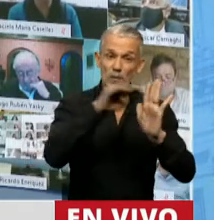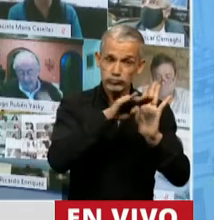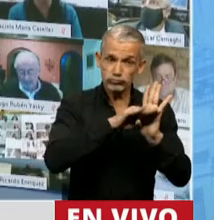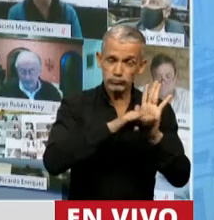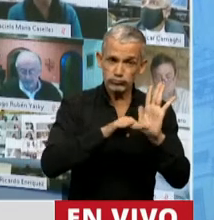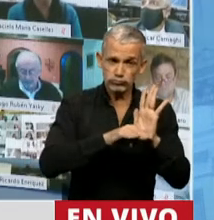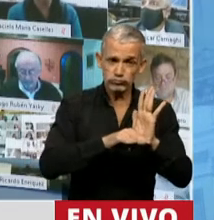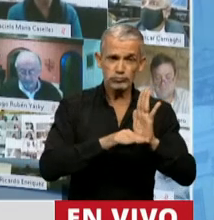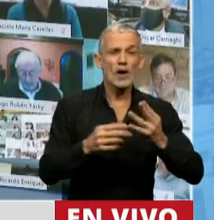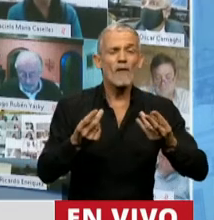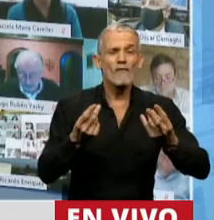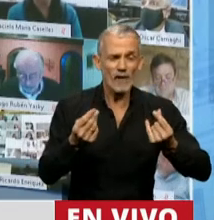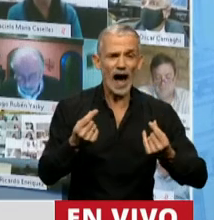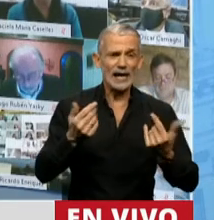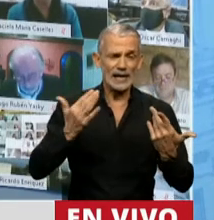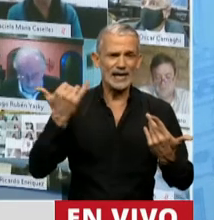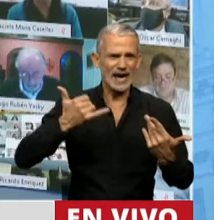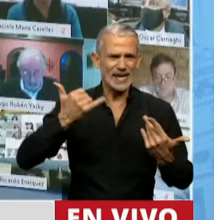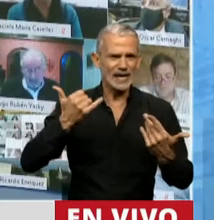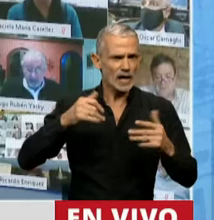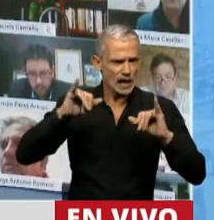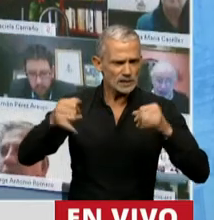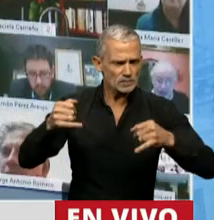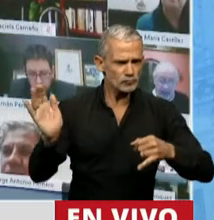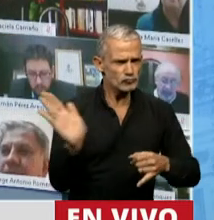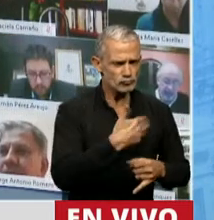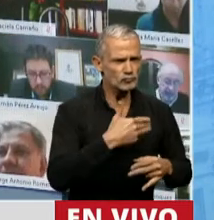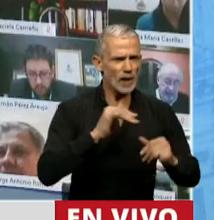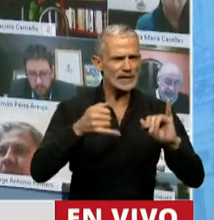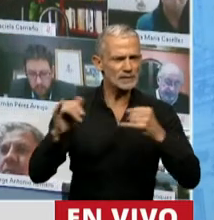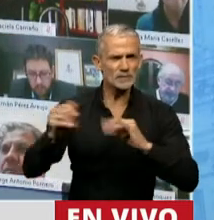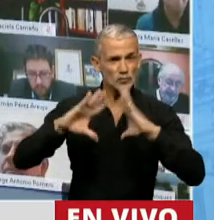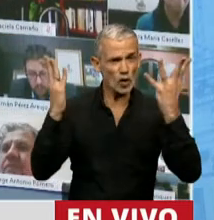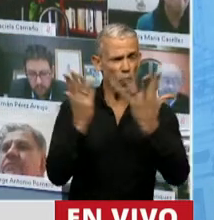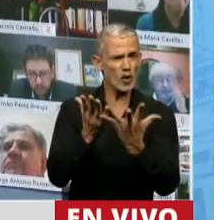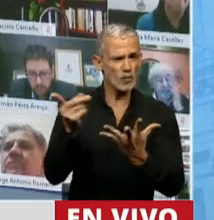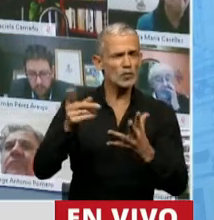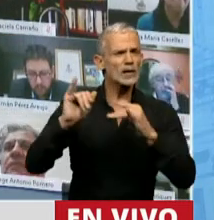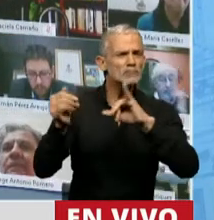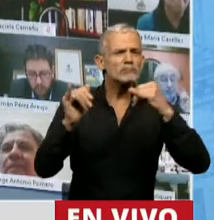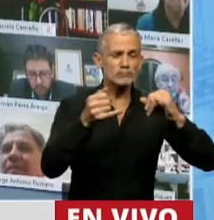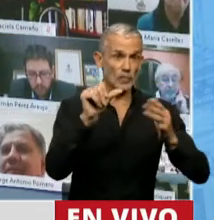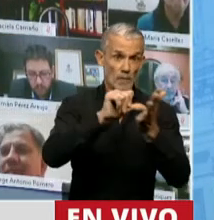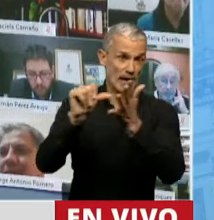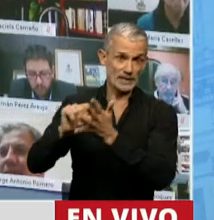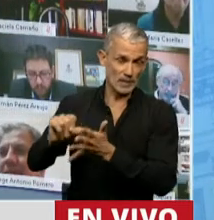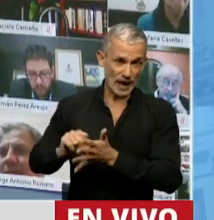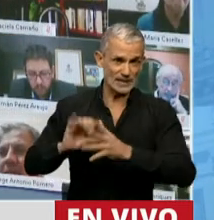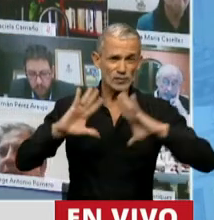válidas y ampliamente aceptadas en todo el mundo y que todos los países